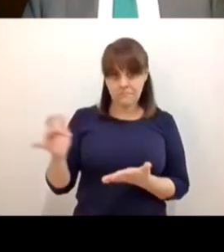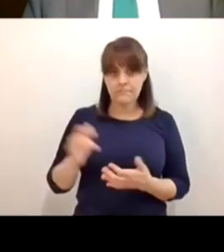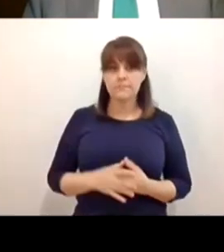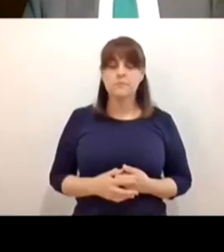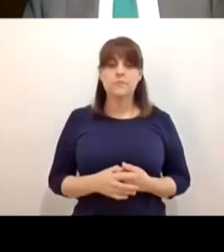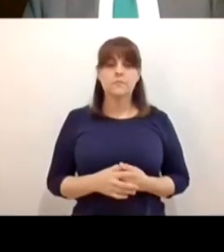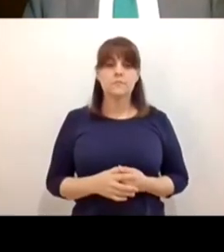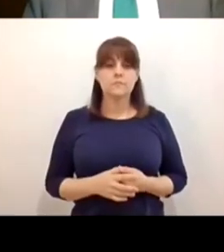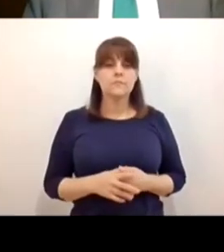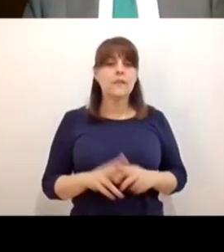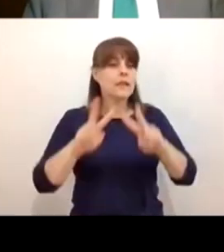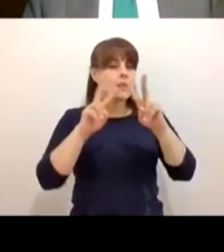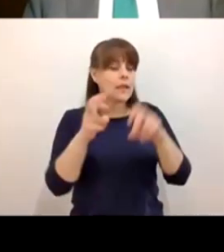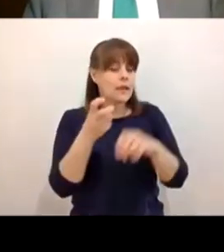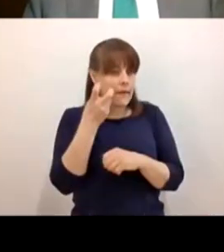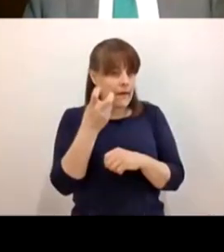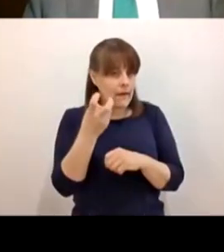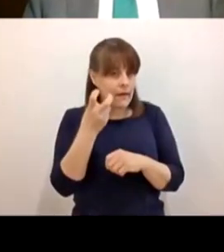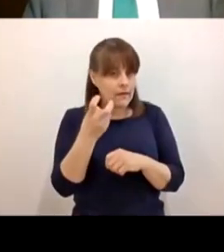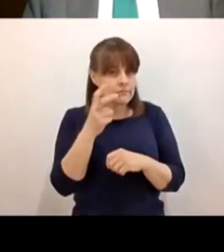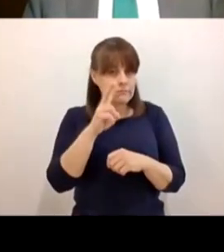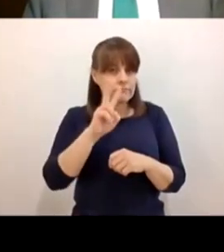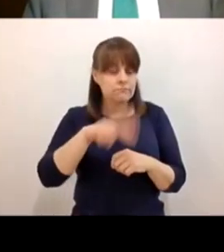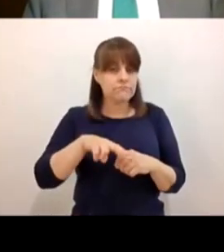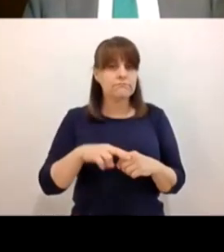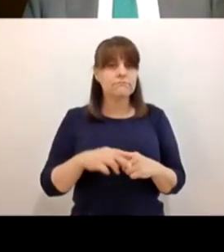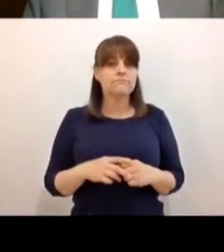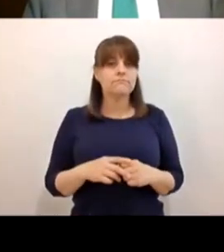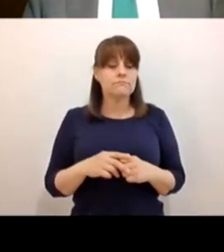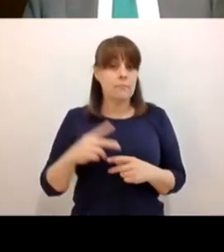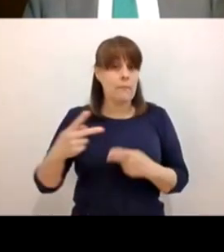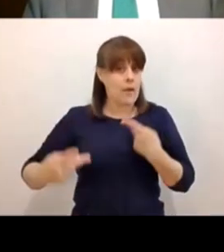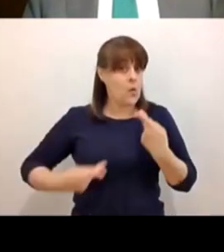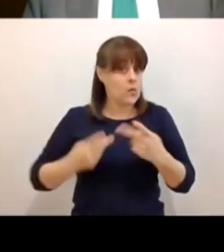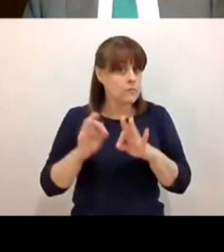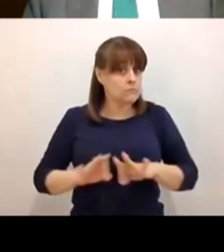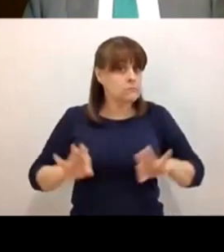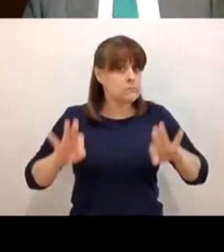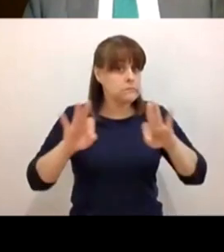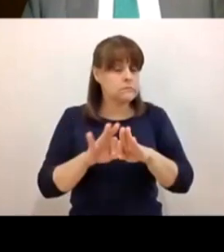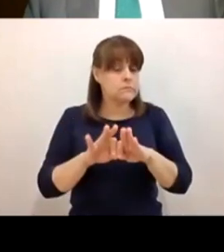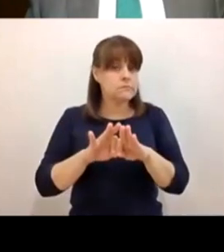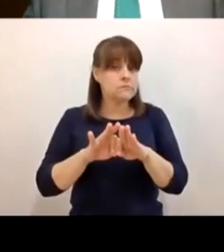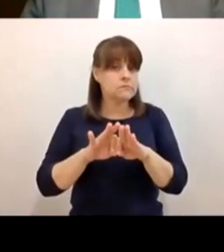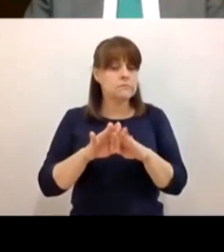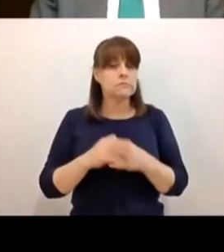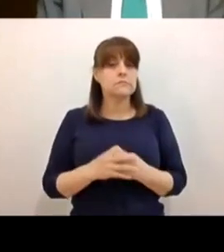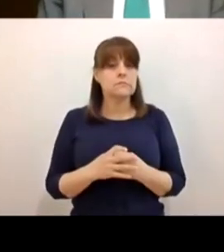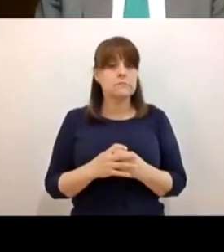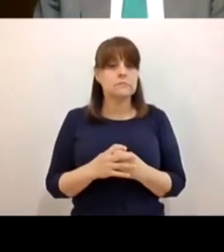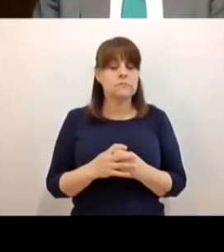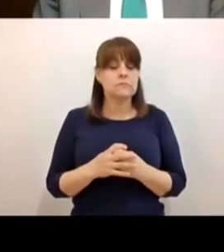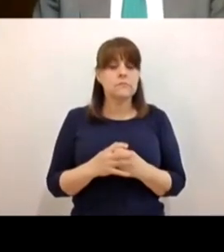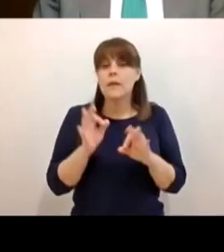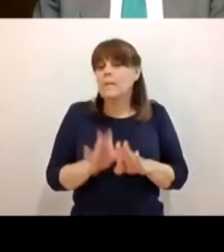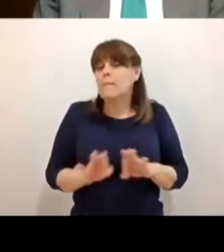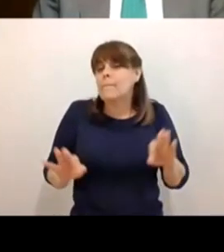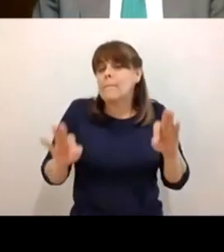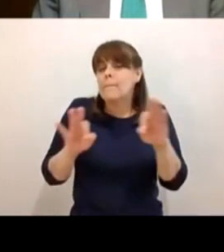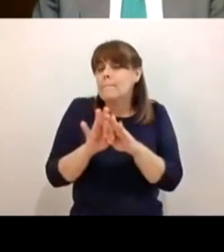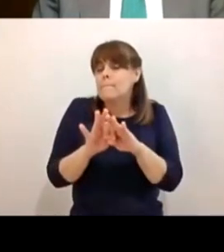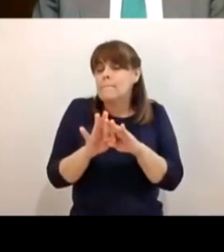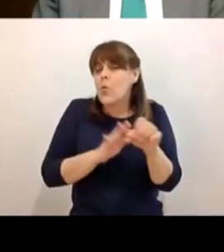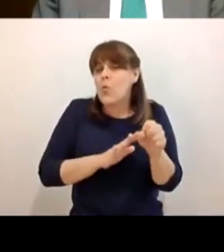sobre este tema que creo que es una pregunta muy importante al final del día lo que caímos es cómo vamos a